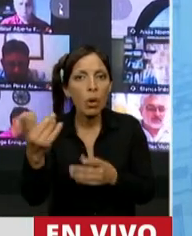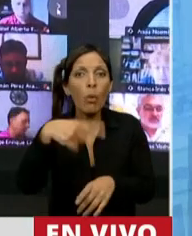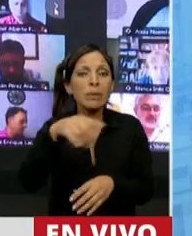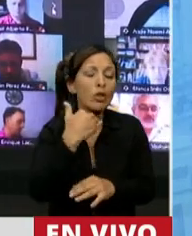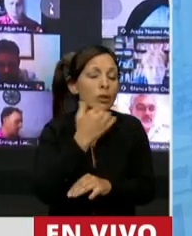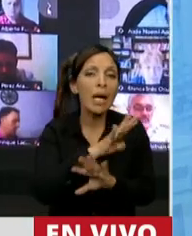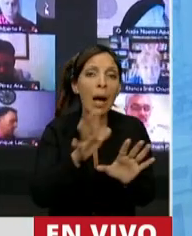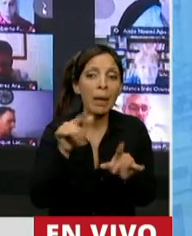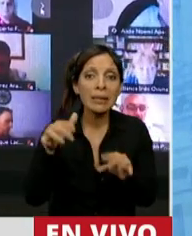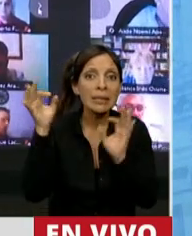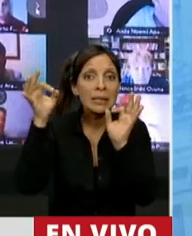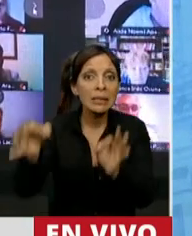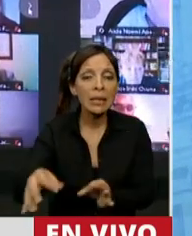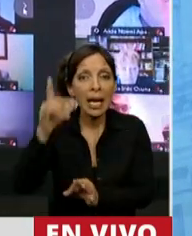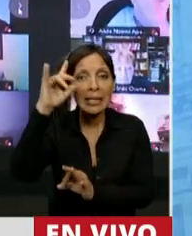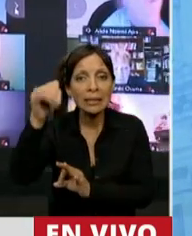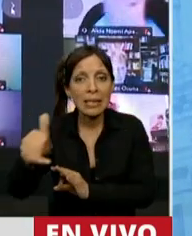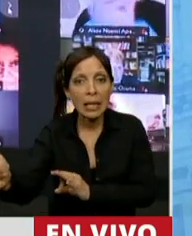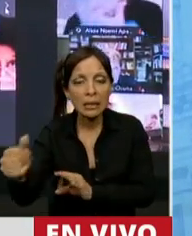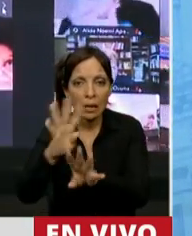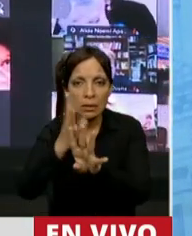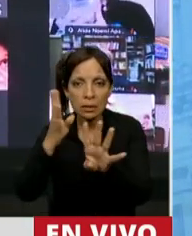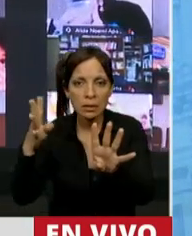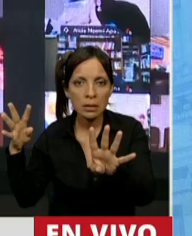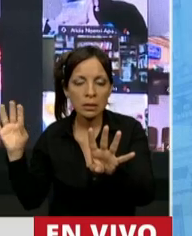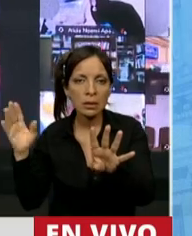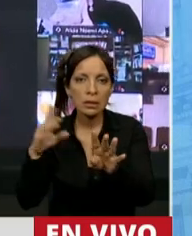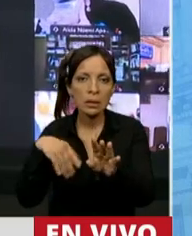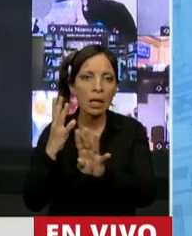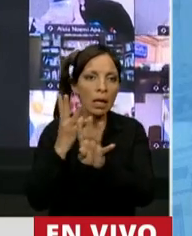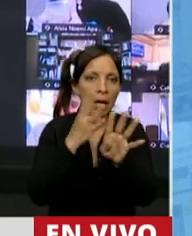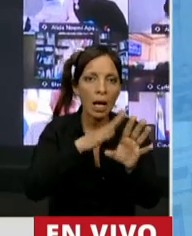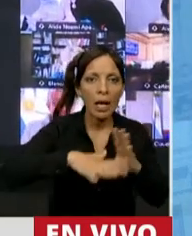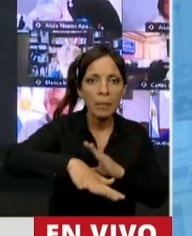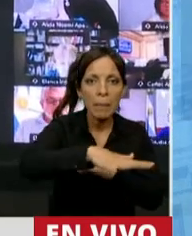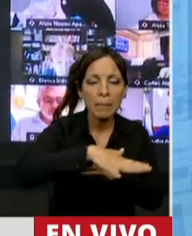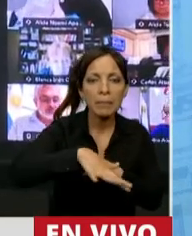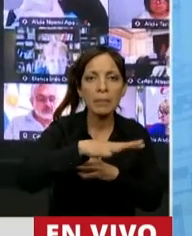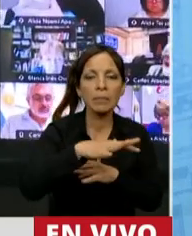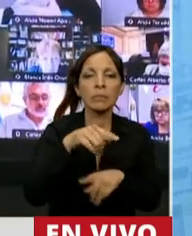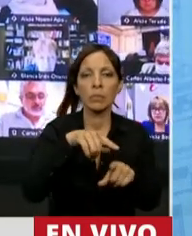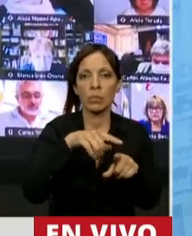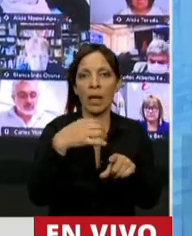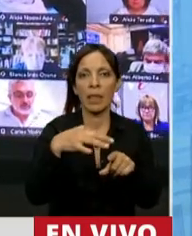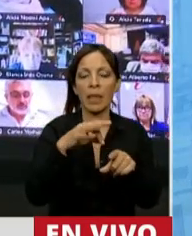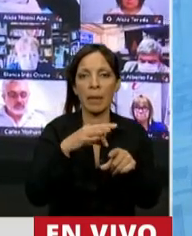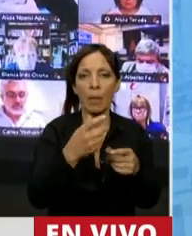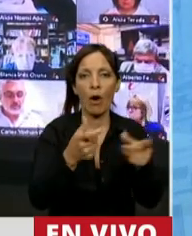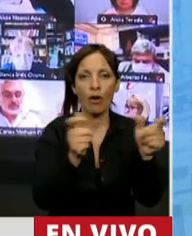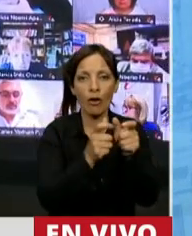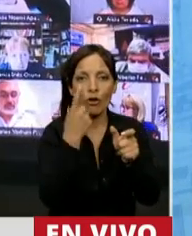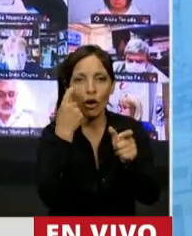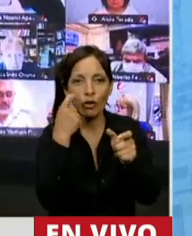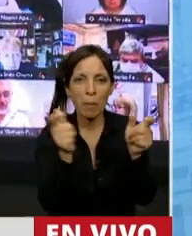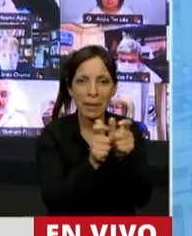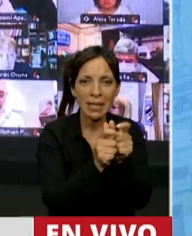llegar a Ezeiza, colas interminables, no nos dejan ingresar a los espacios donde tenemos que hacer nuestros check-in, pero